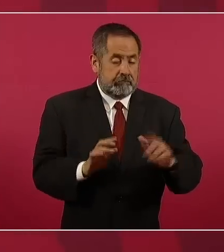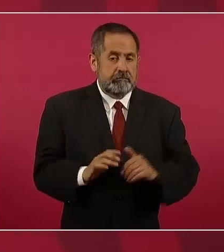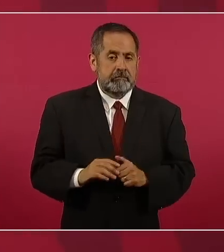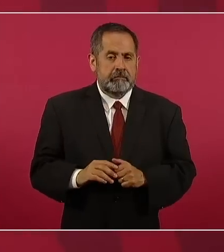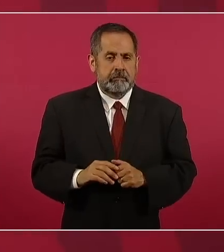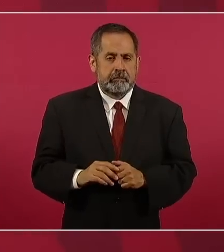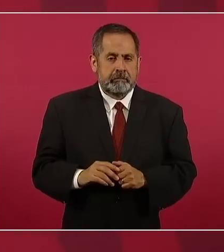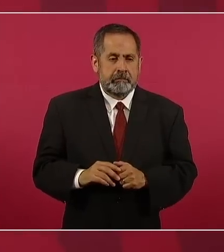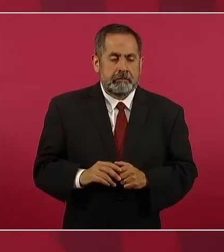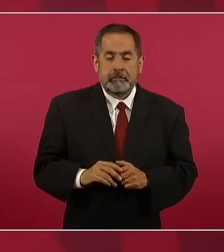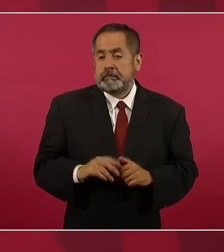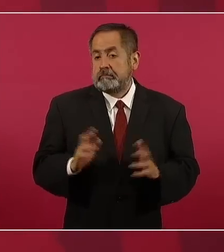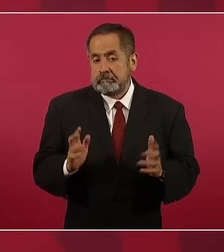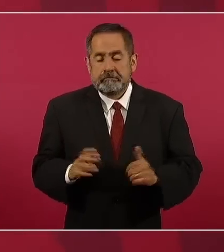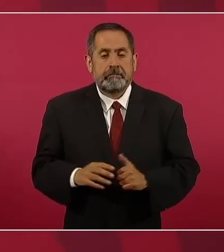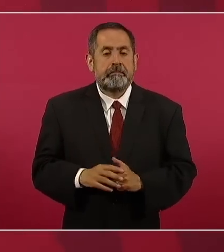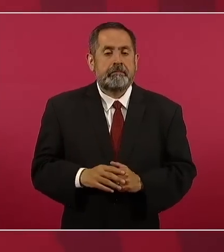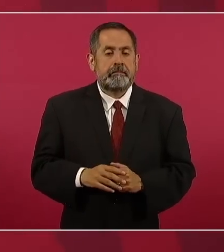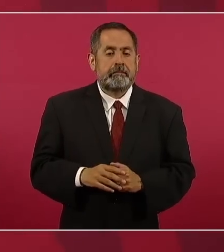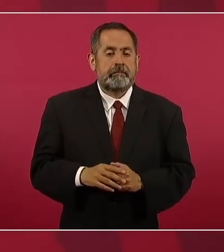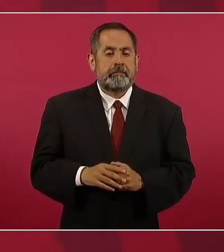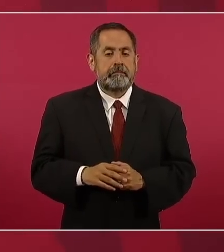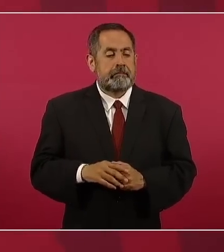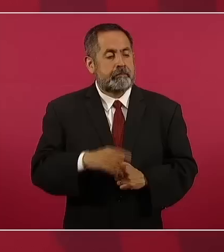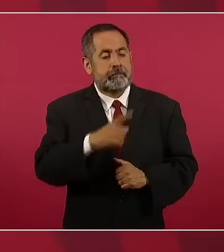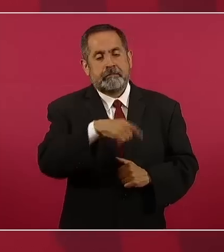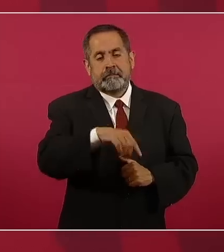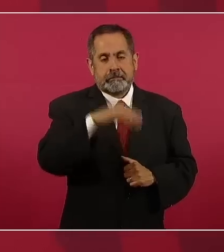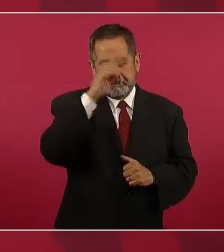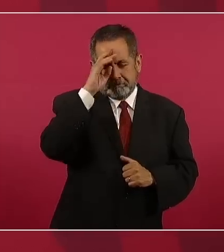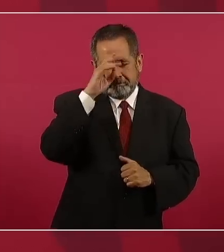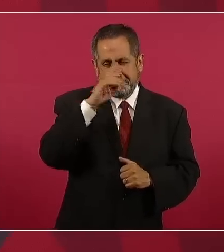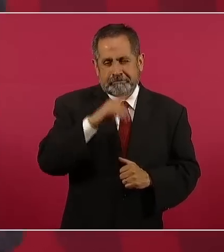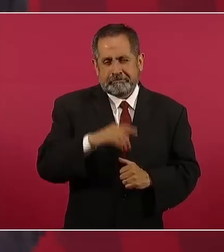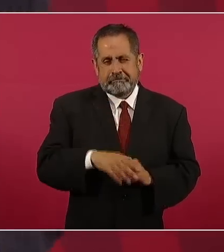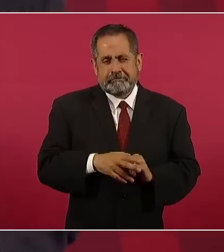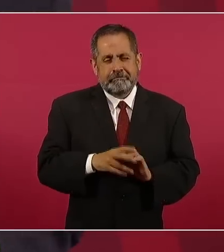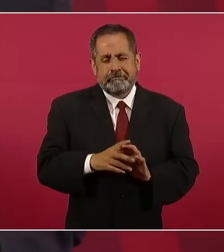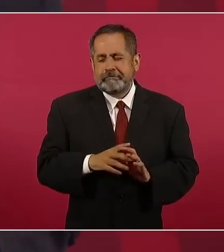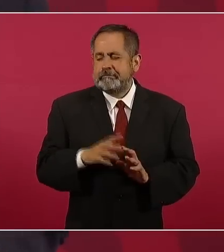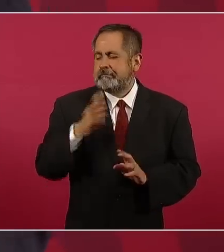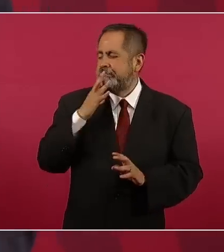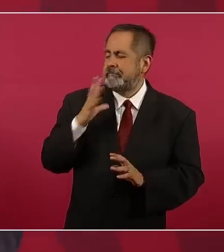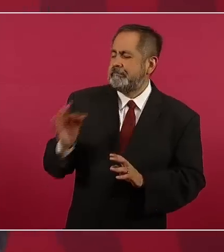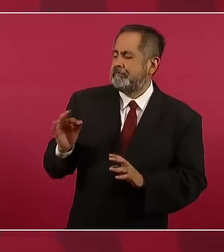les hizo fácil porque se arreglaron en Estados Unidos,